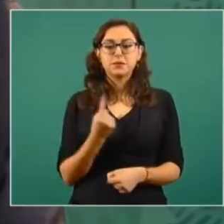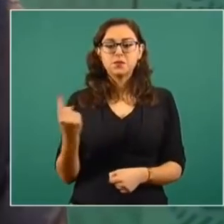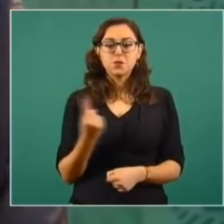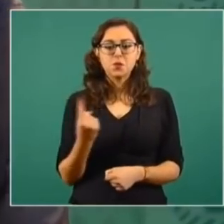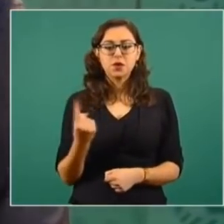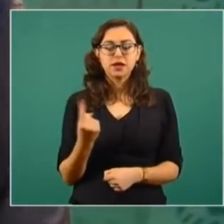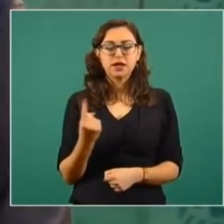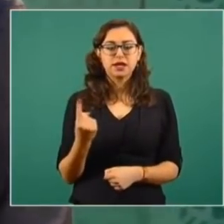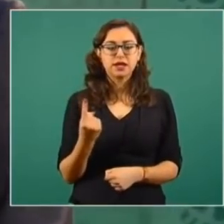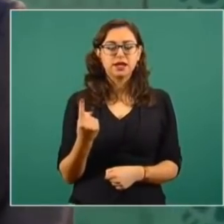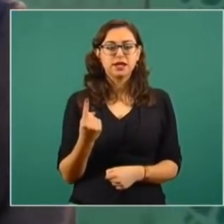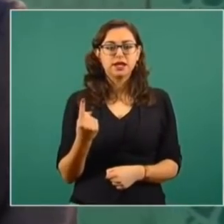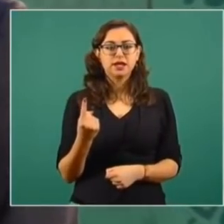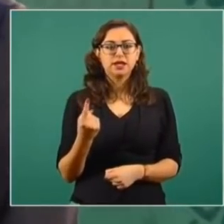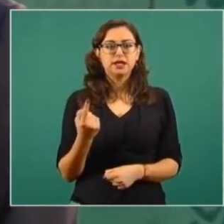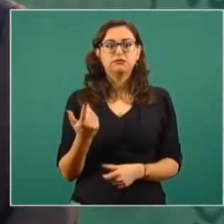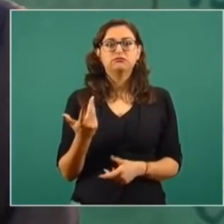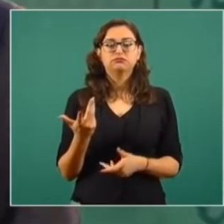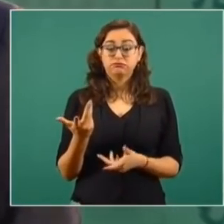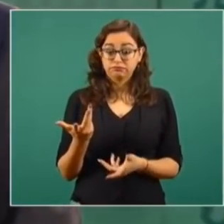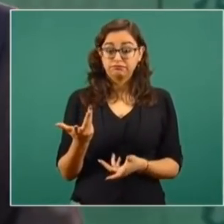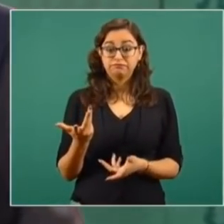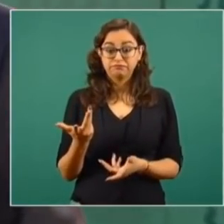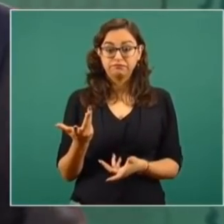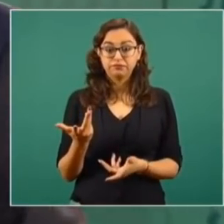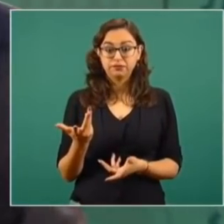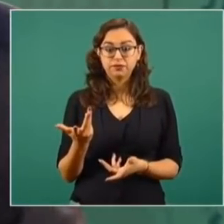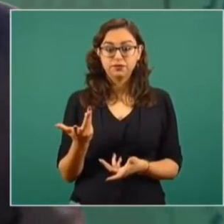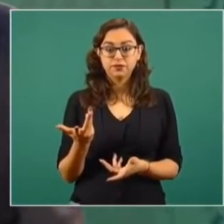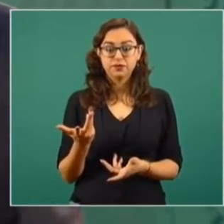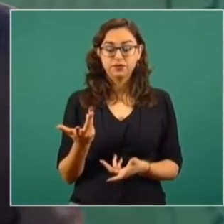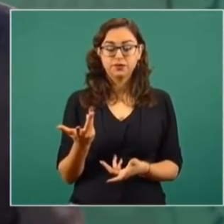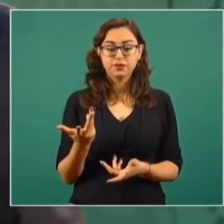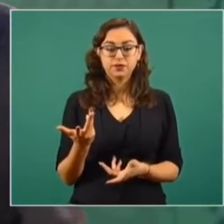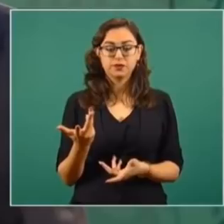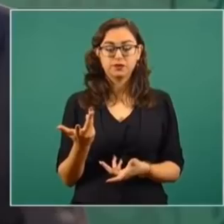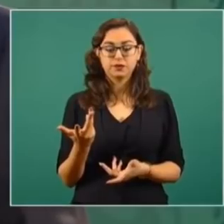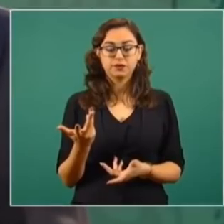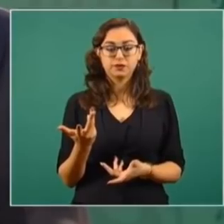es una necesidad